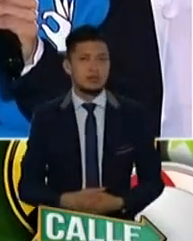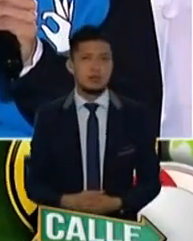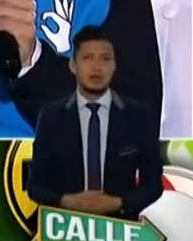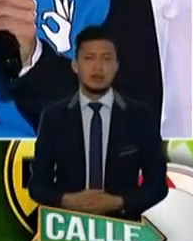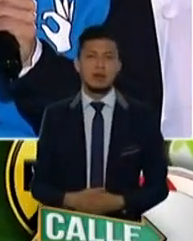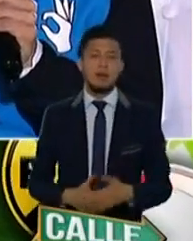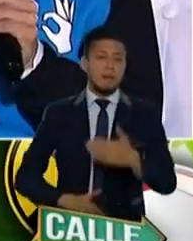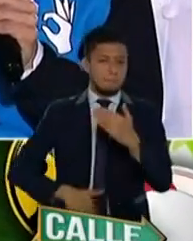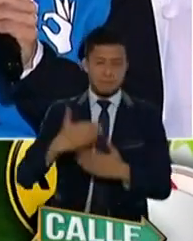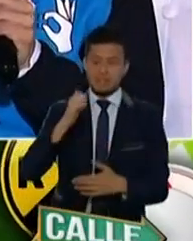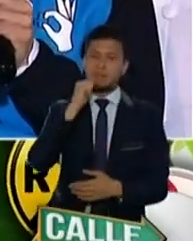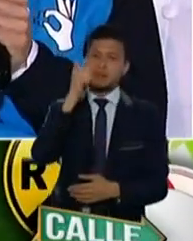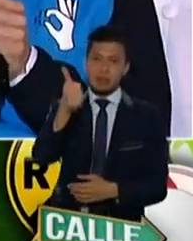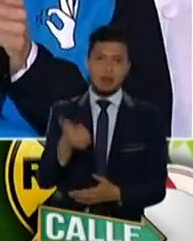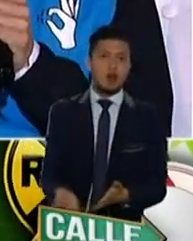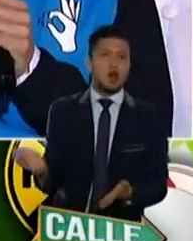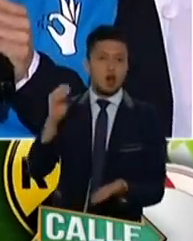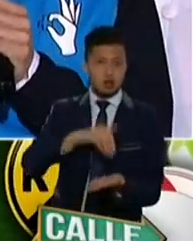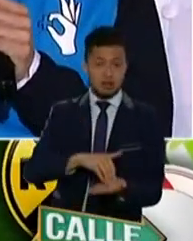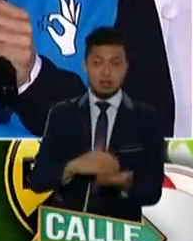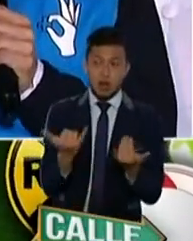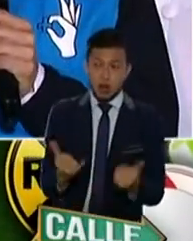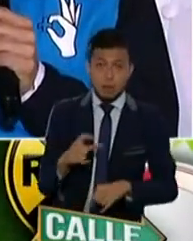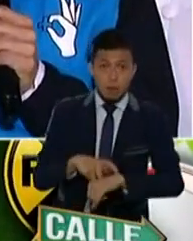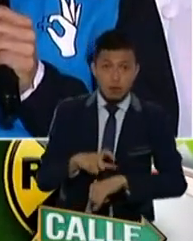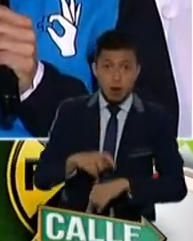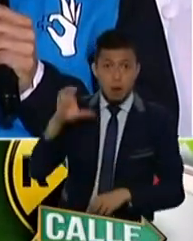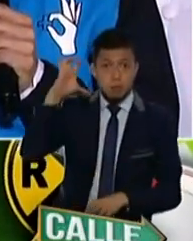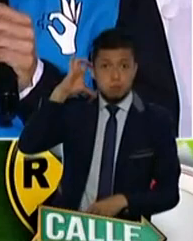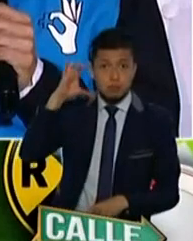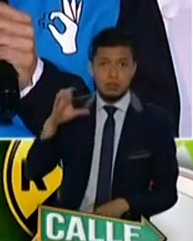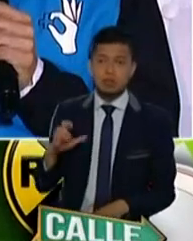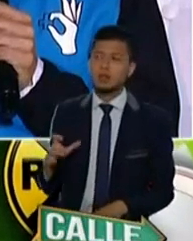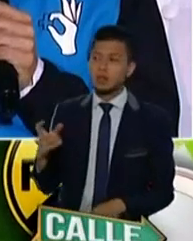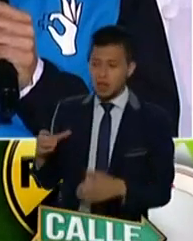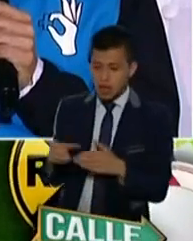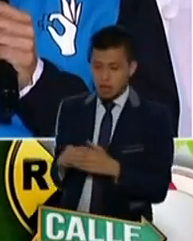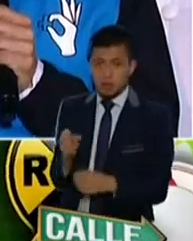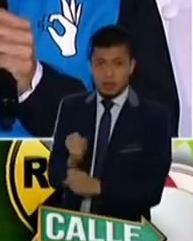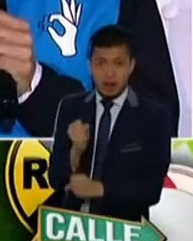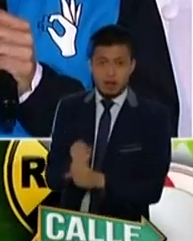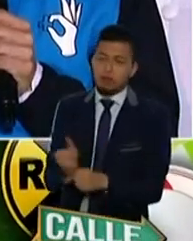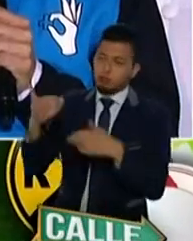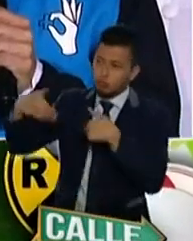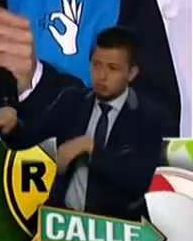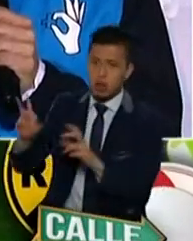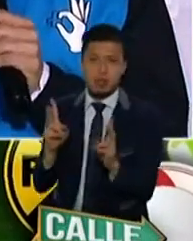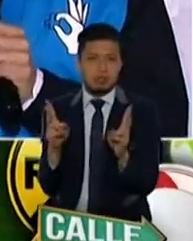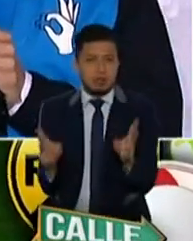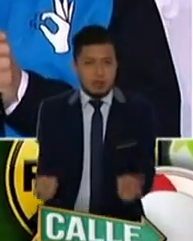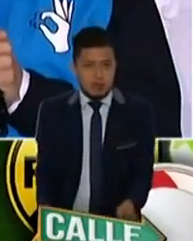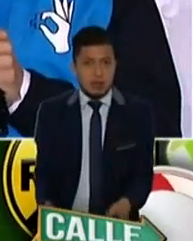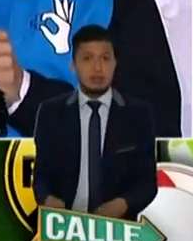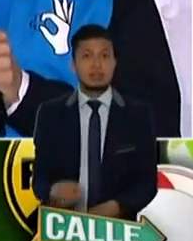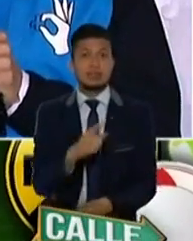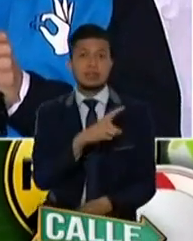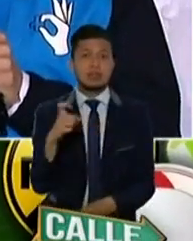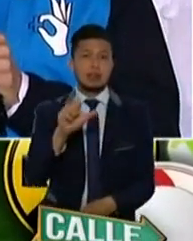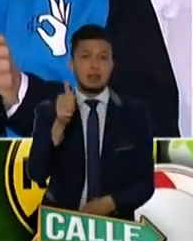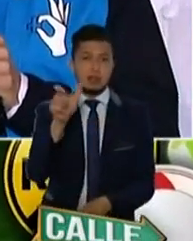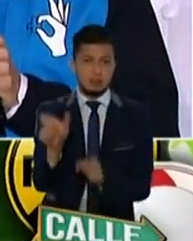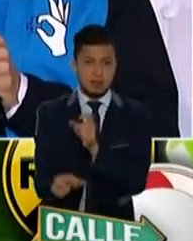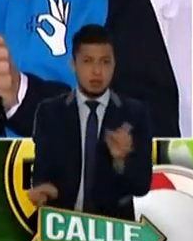Empezamos mañana muy temprano. En este momento estamos enviando a nuestros equipos de trabajo a descansar. Más de 110 personas